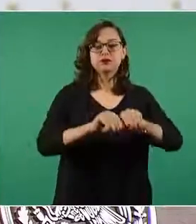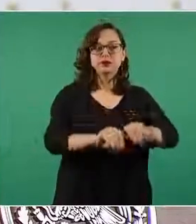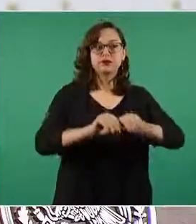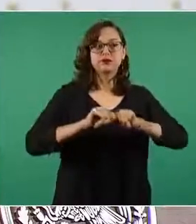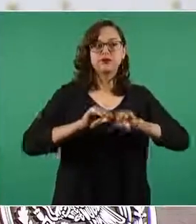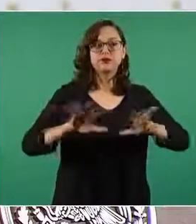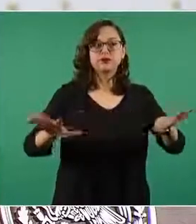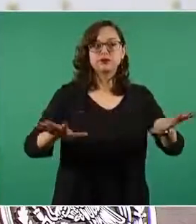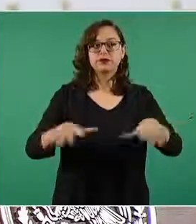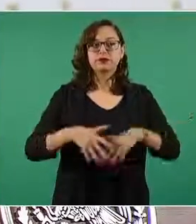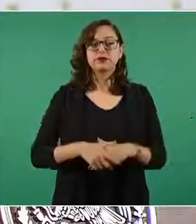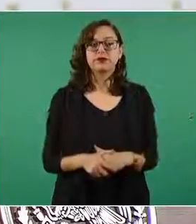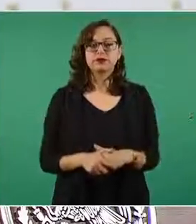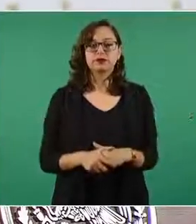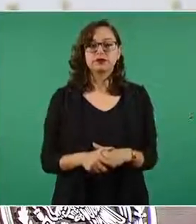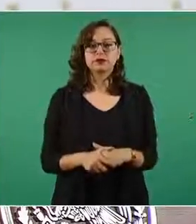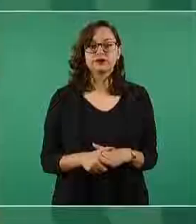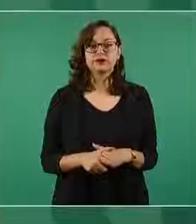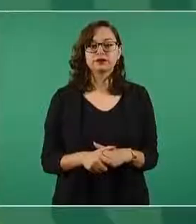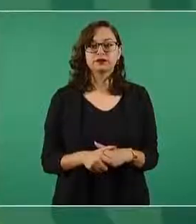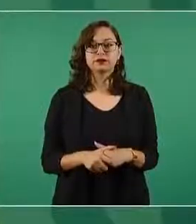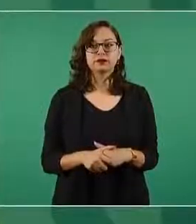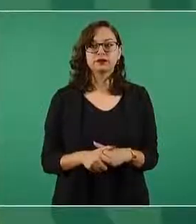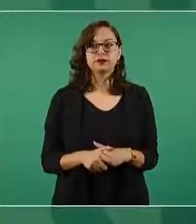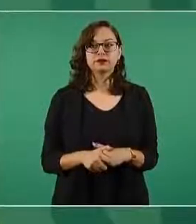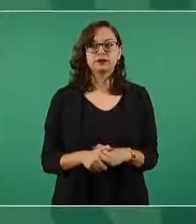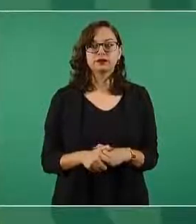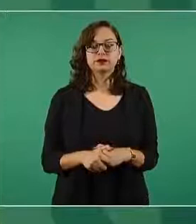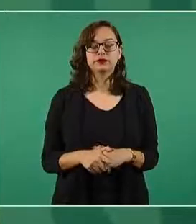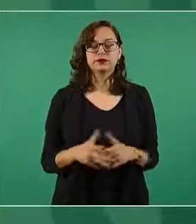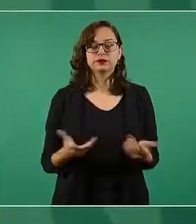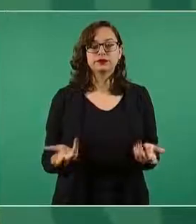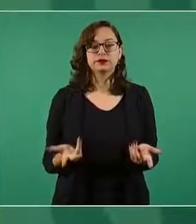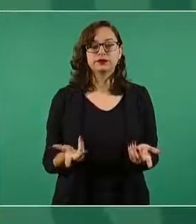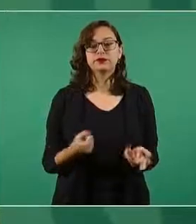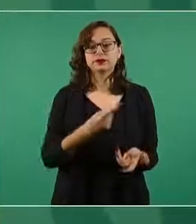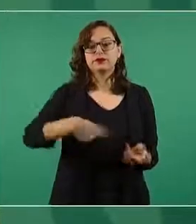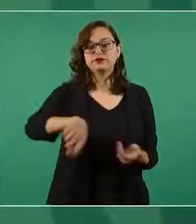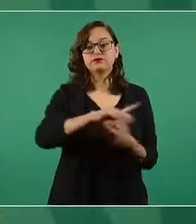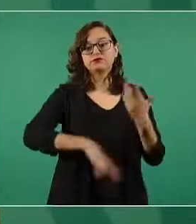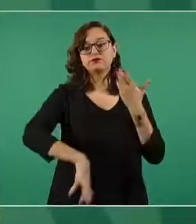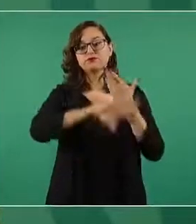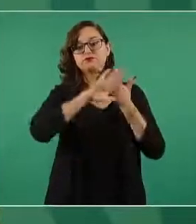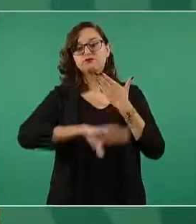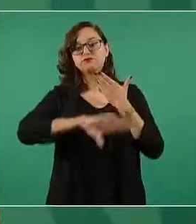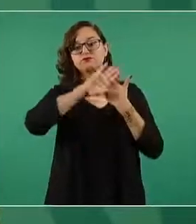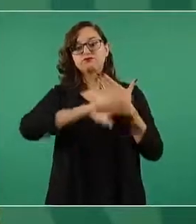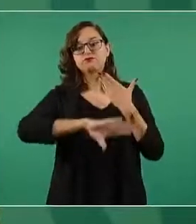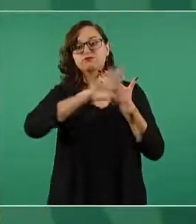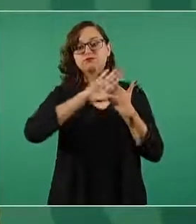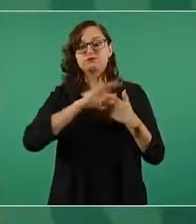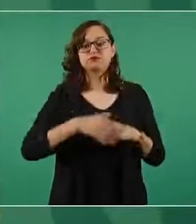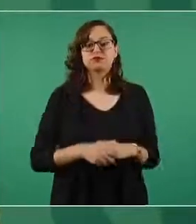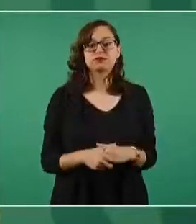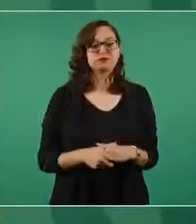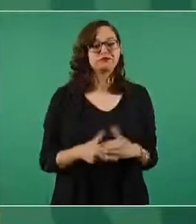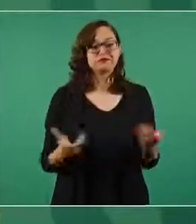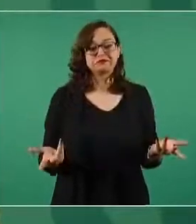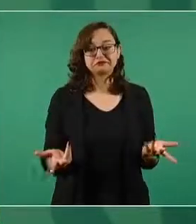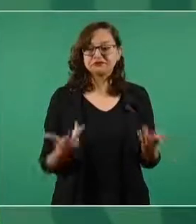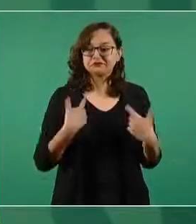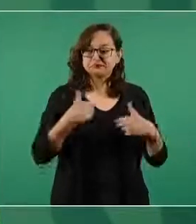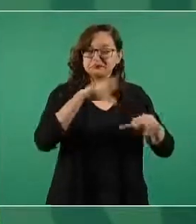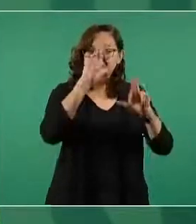prebendas. Entonces, son opositores, siempre van a ser